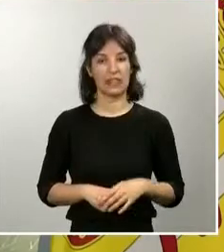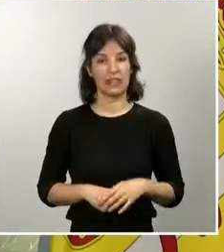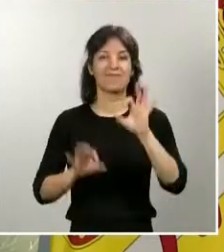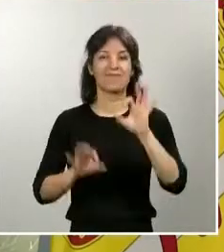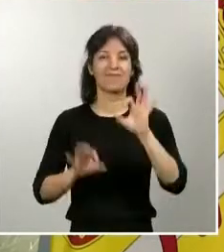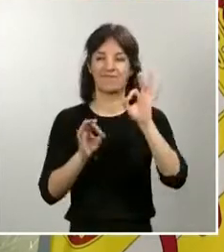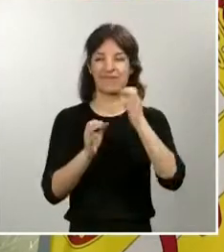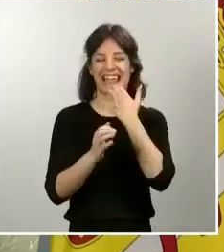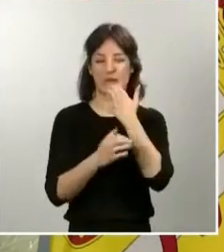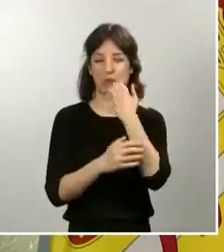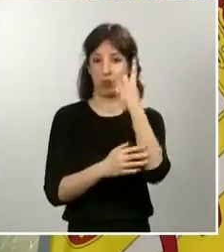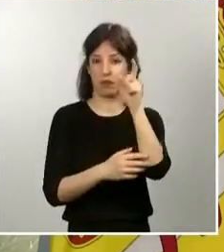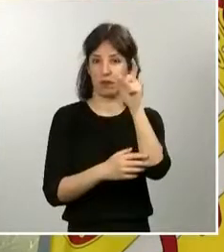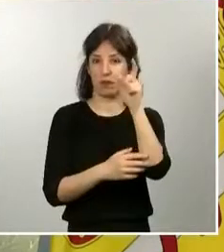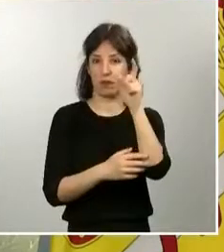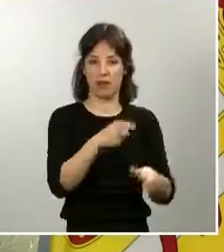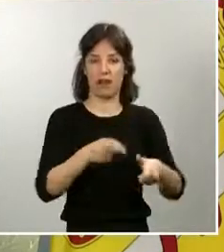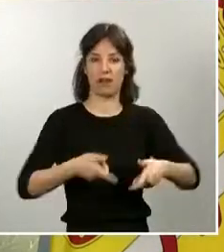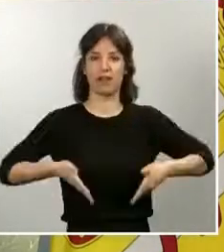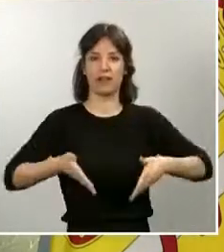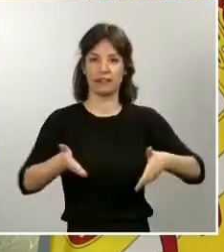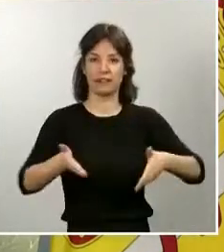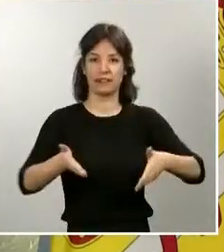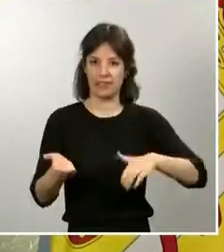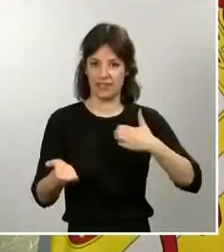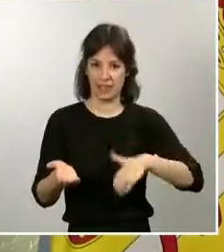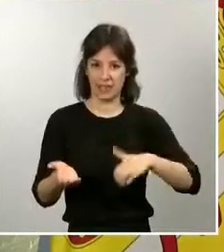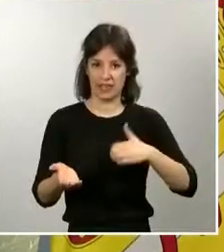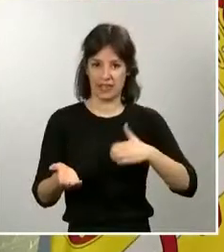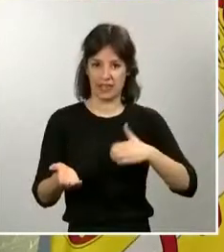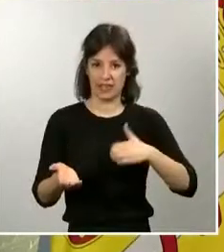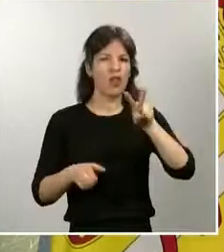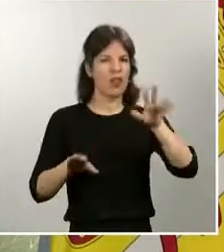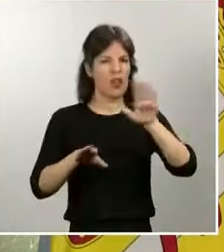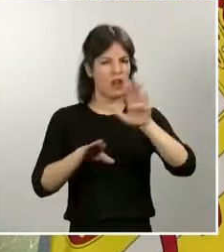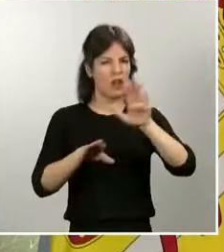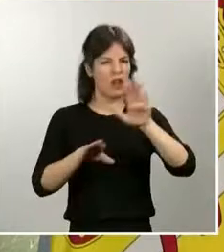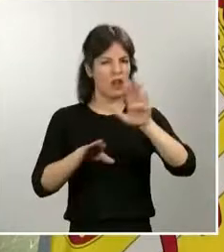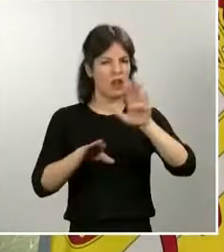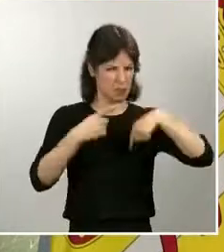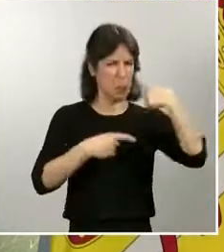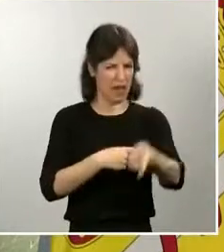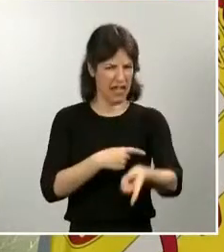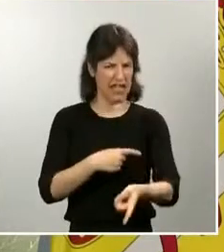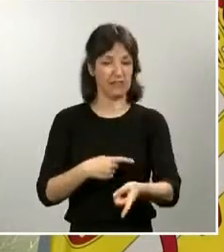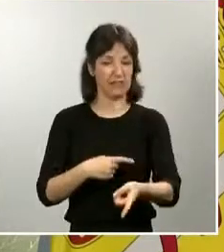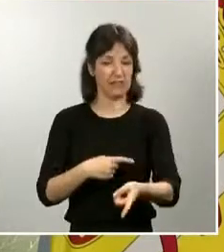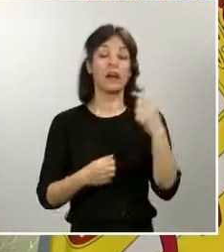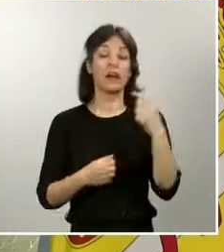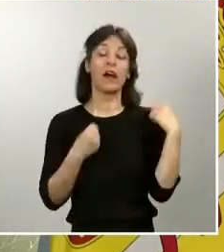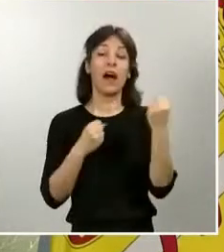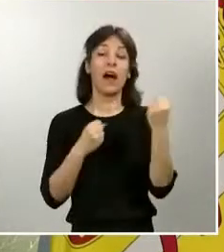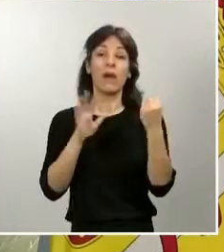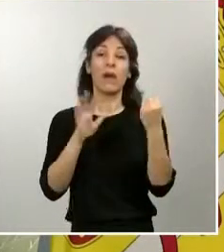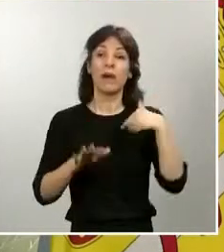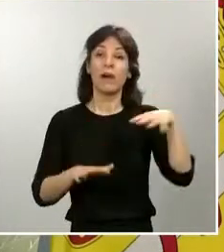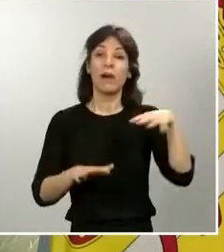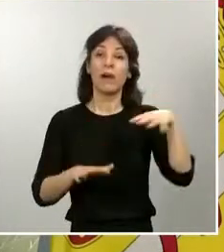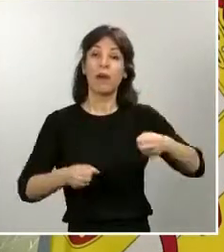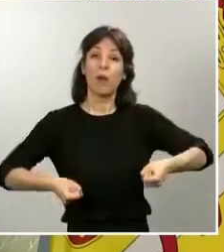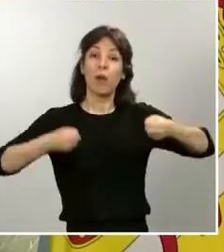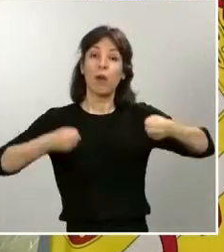en una carretera de Sevilla que pasada a las 12 de la noche manifestaba que venía de comprar una bombona de butano.